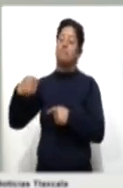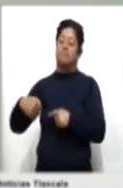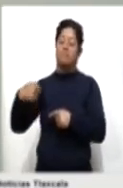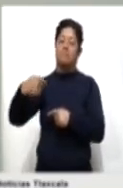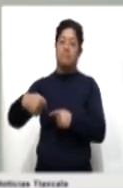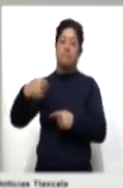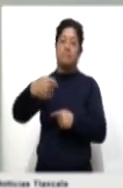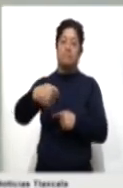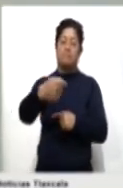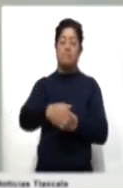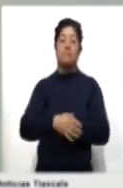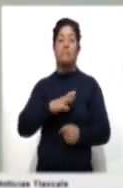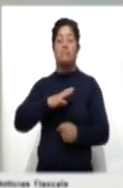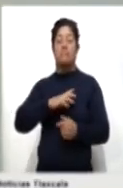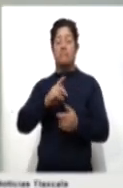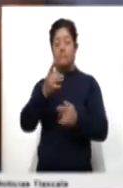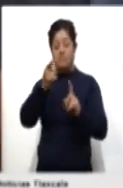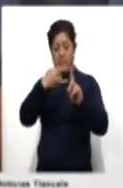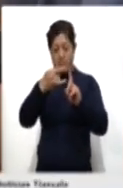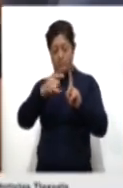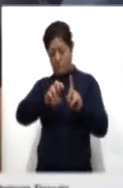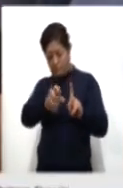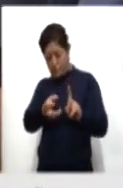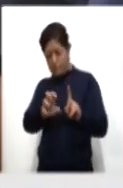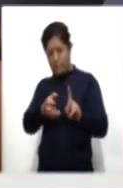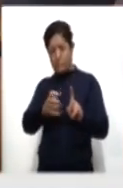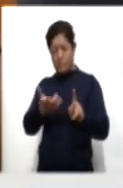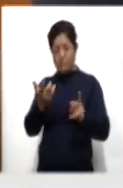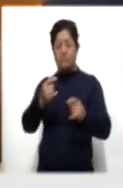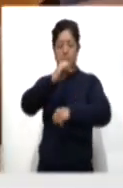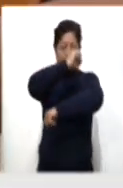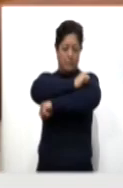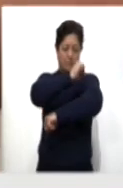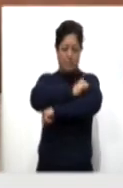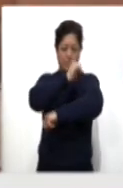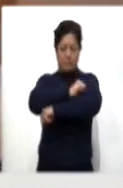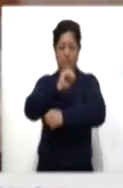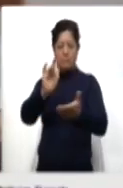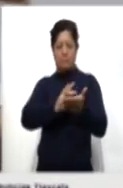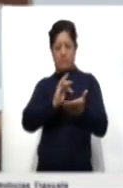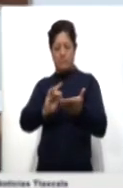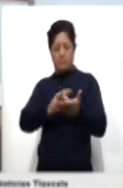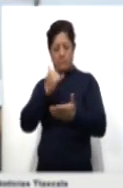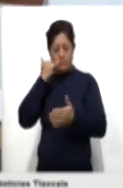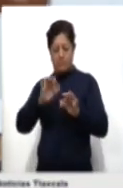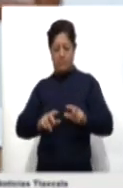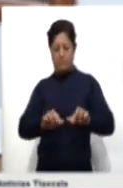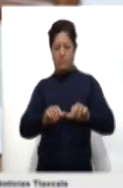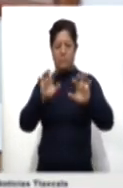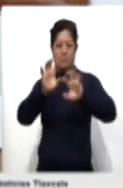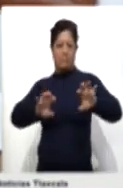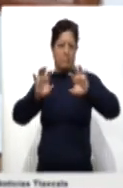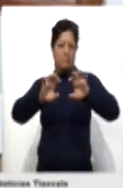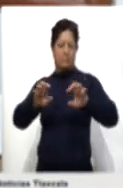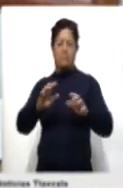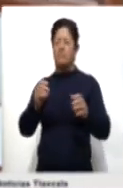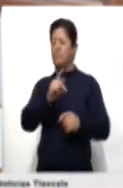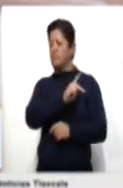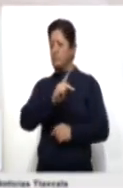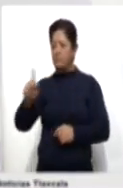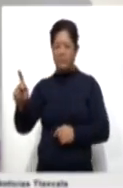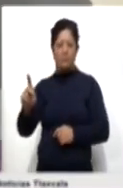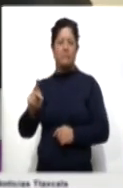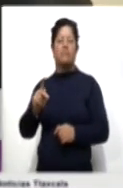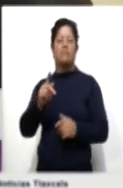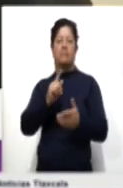Se deben limpiar perillas, puertas, ventanas, aparatos electrónicos, tabletas, celulares, teclados, escritorios y equipos de cómputo.